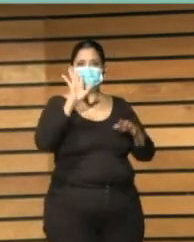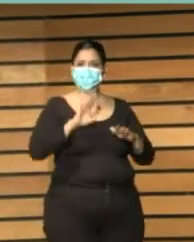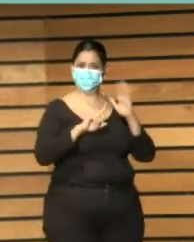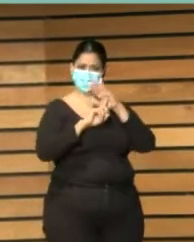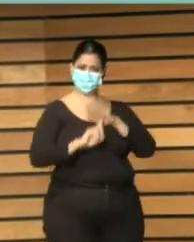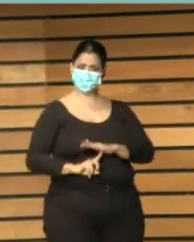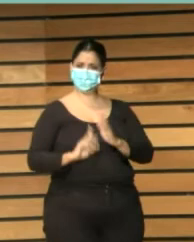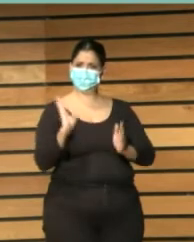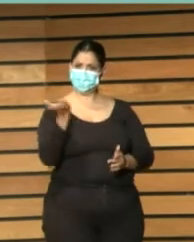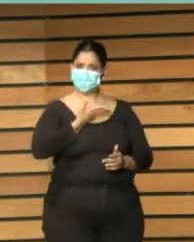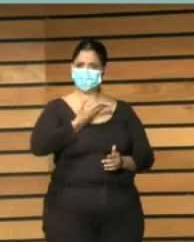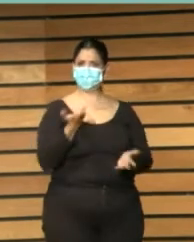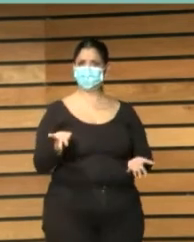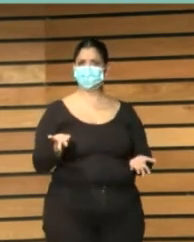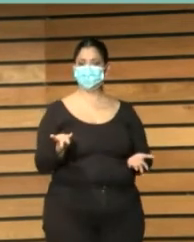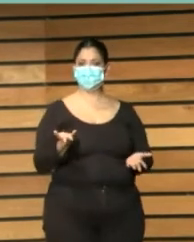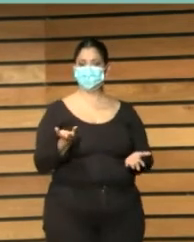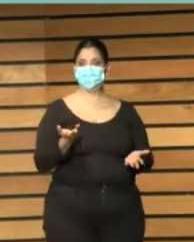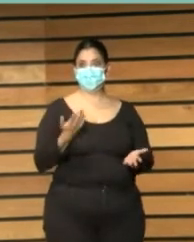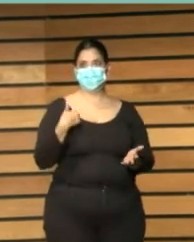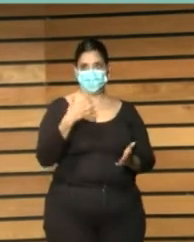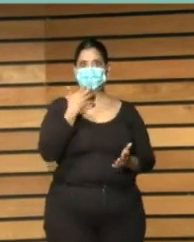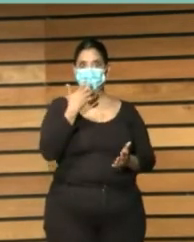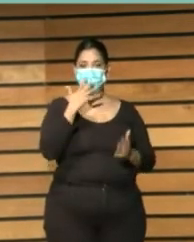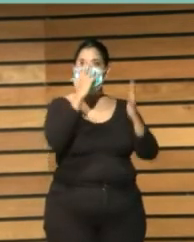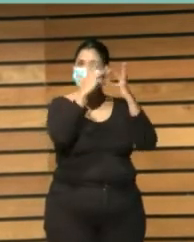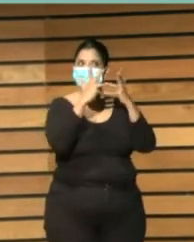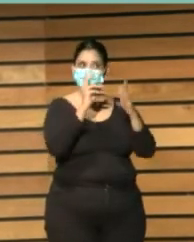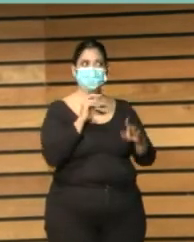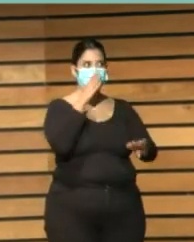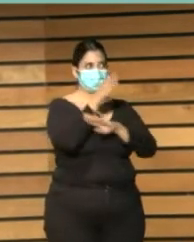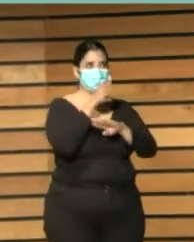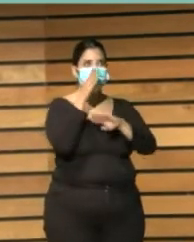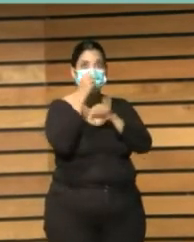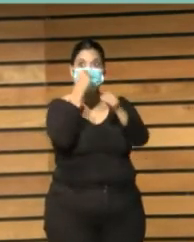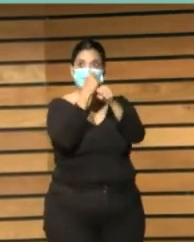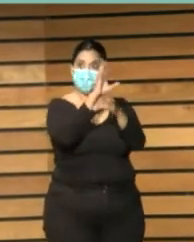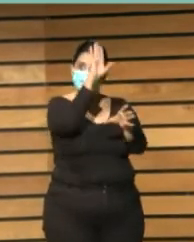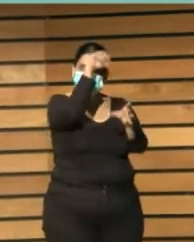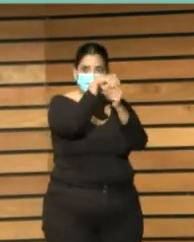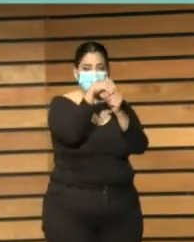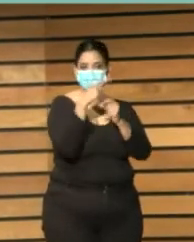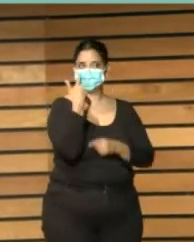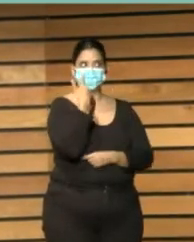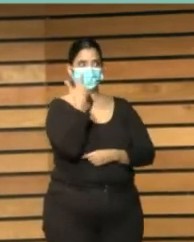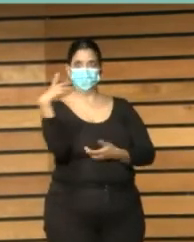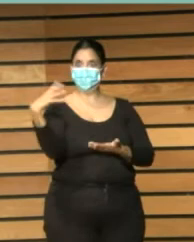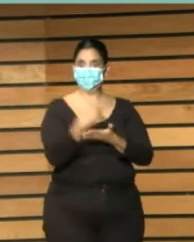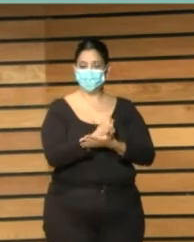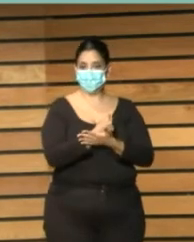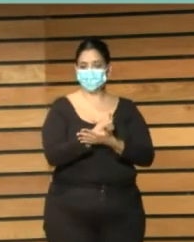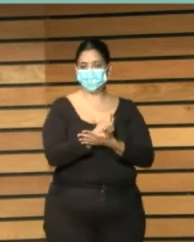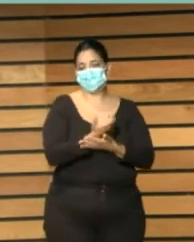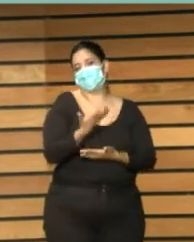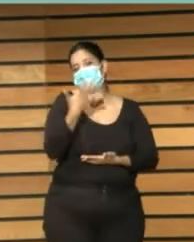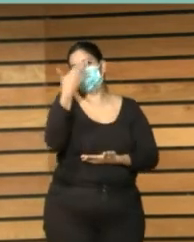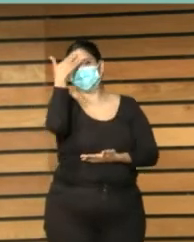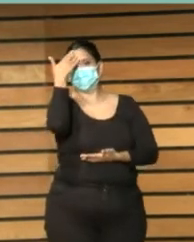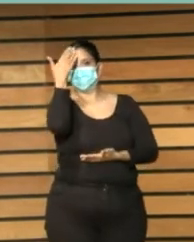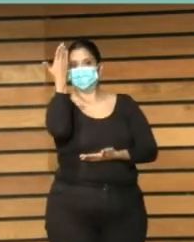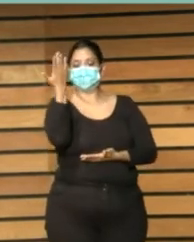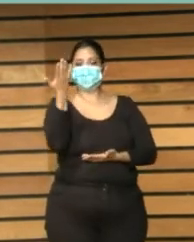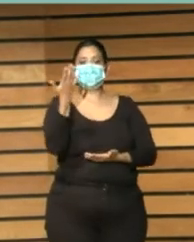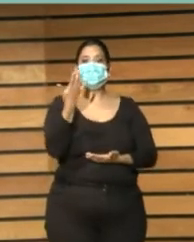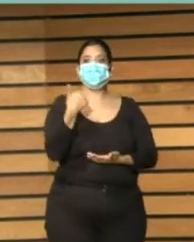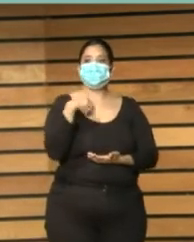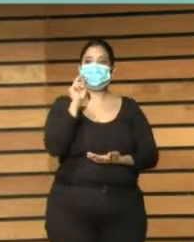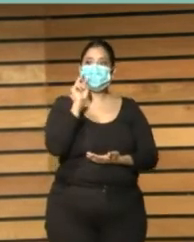público en el sector privado y he visto de todo en todos los lados por lo tanto a priori el que hay una externalización y